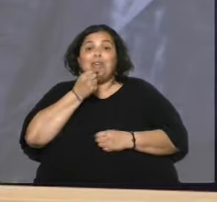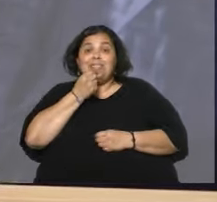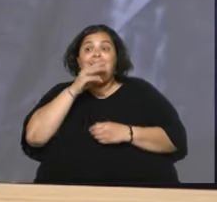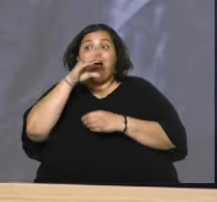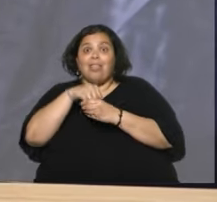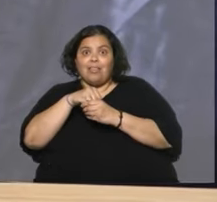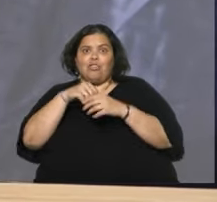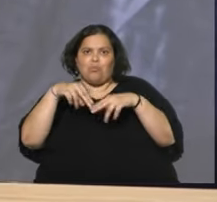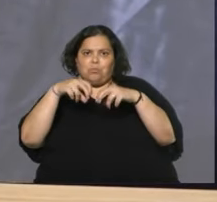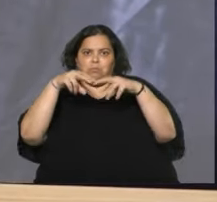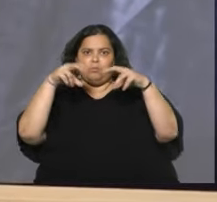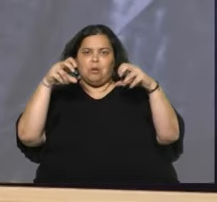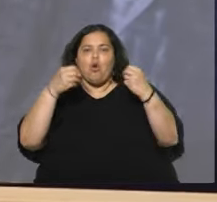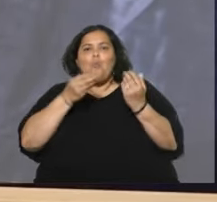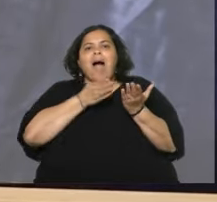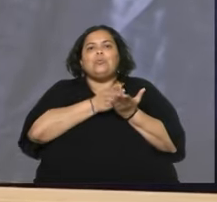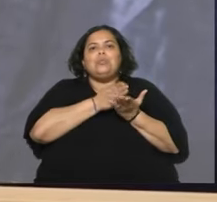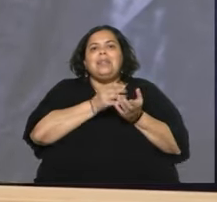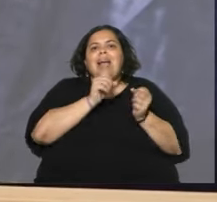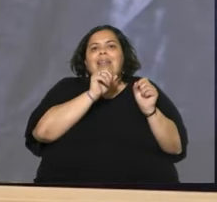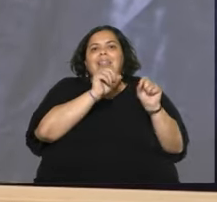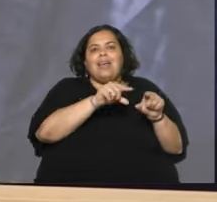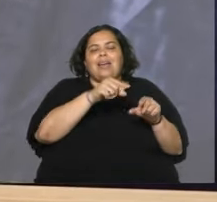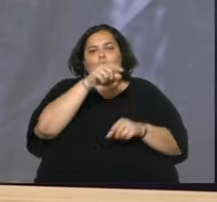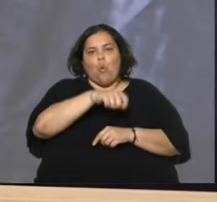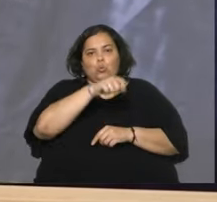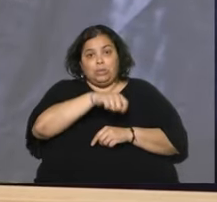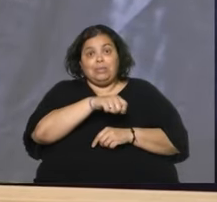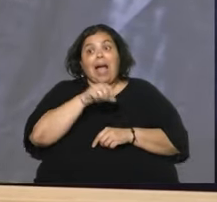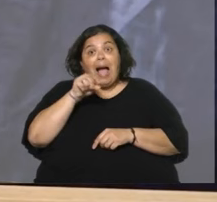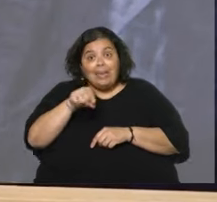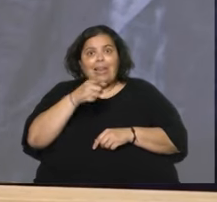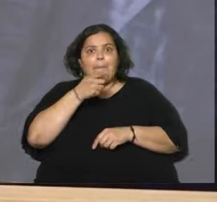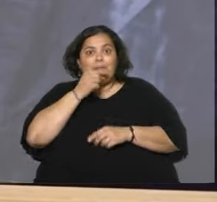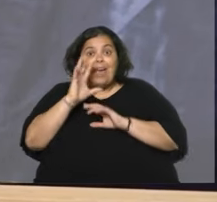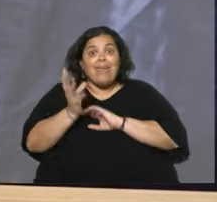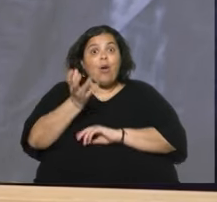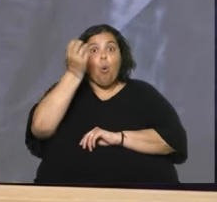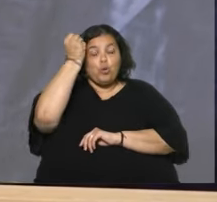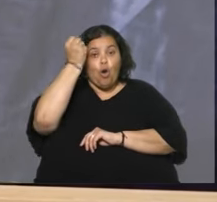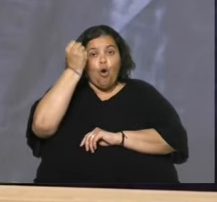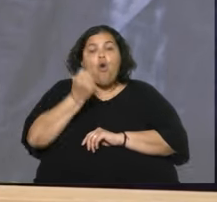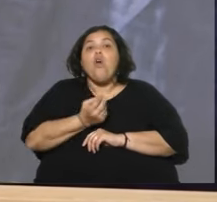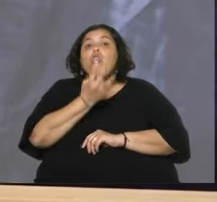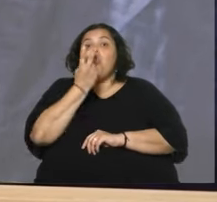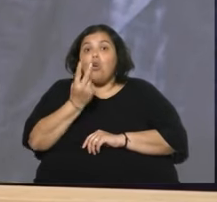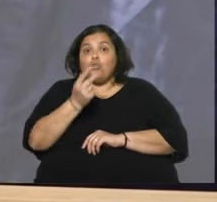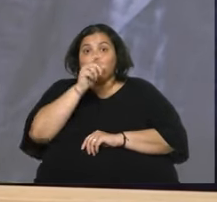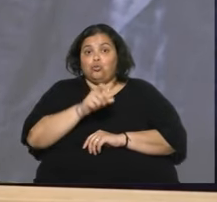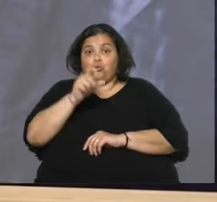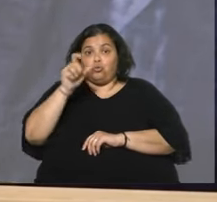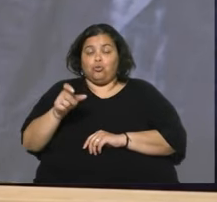como auxiliares de la justicia, descubrió hasta ahora que dos policías,